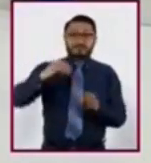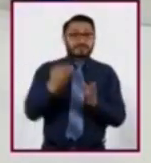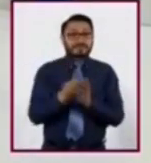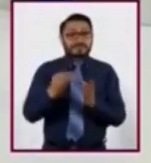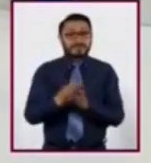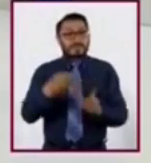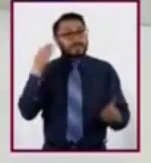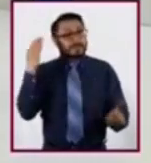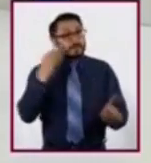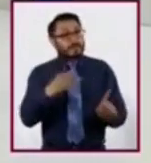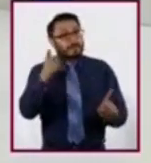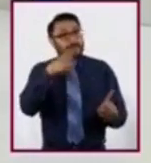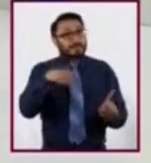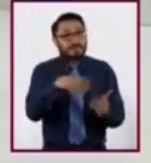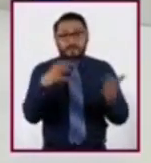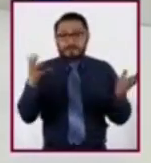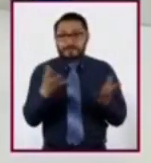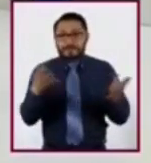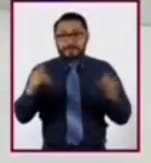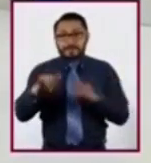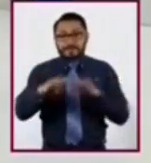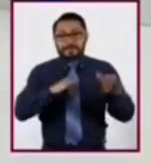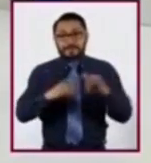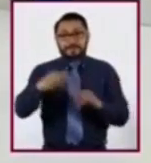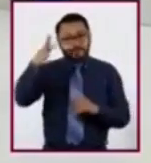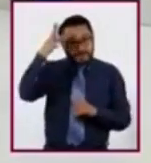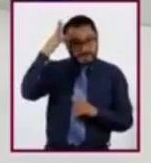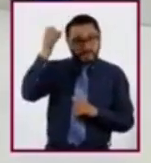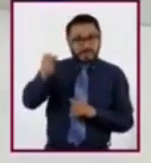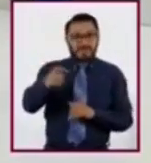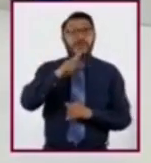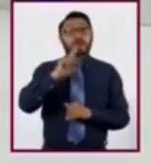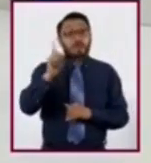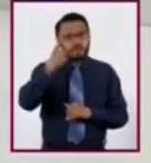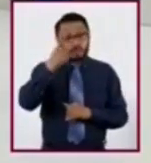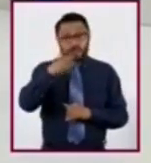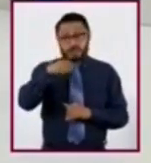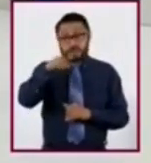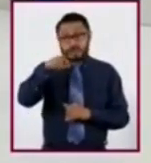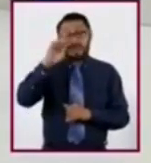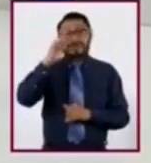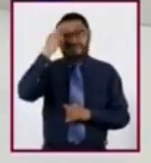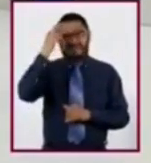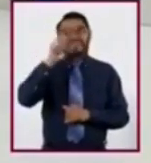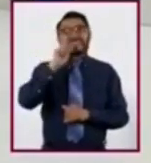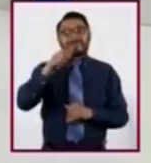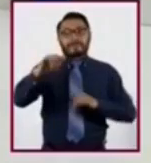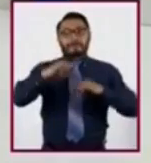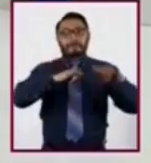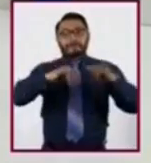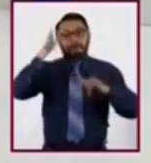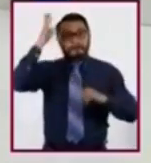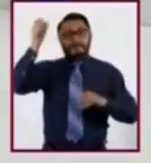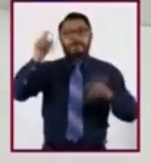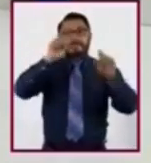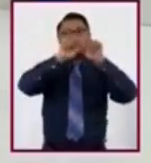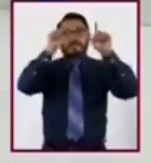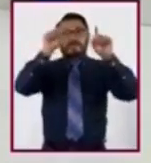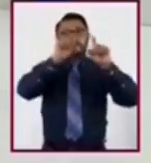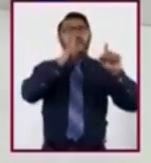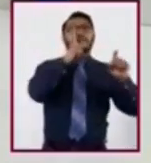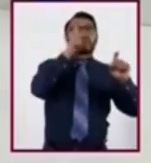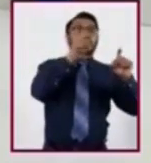los reto a que construyan un mapa conceptual. Recuerden que los mapas conceptuales son redes de conceptos